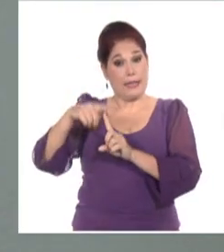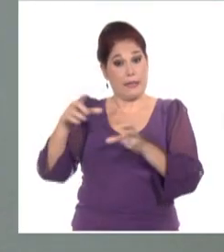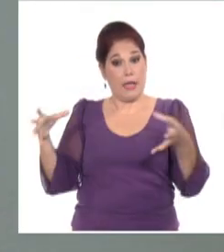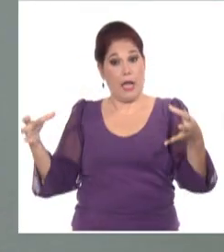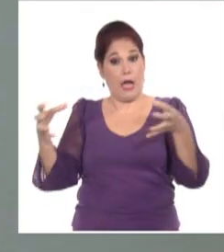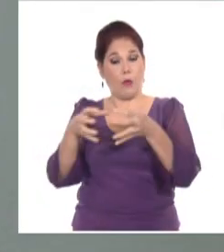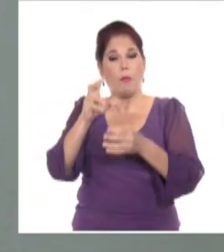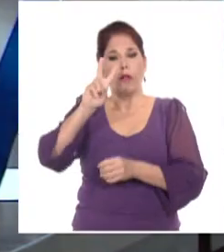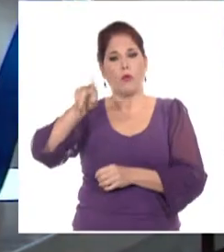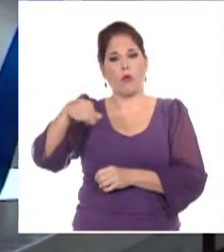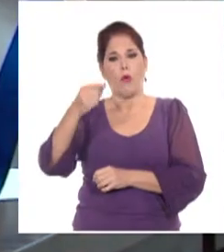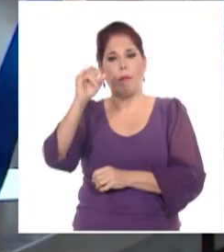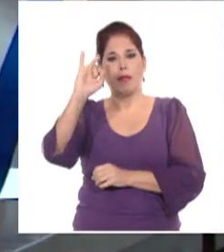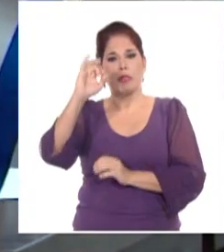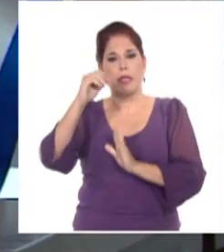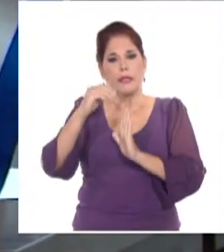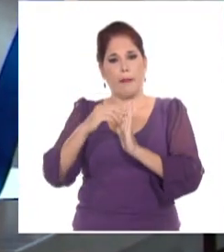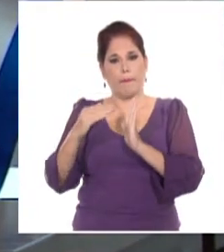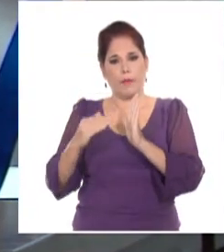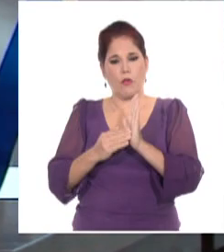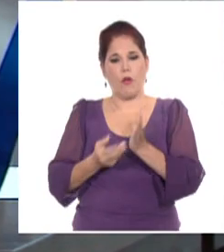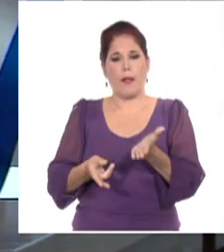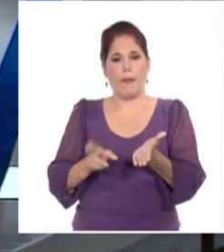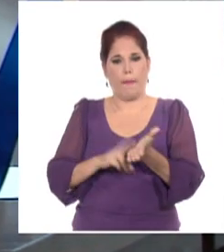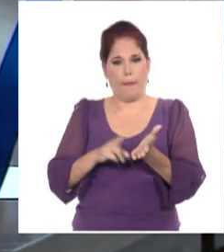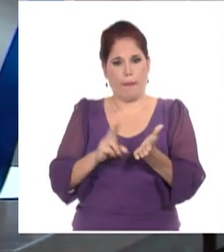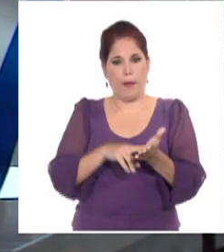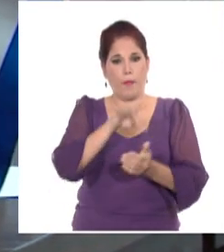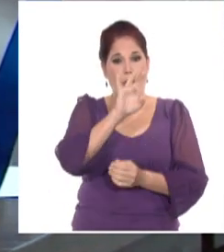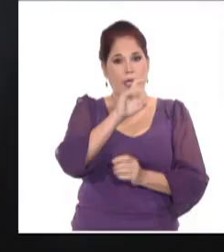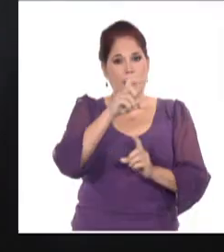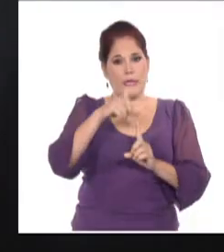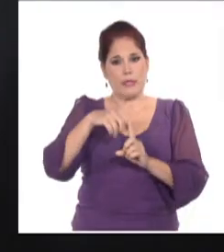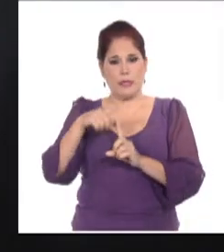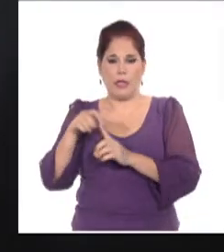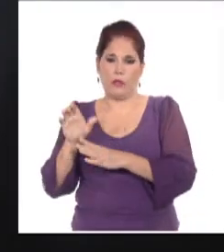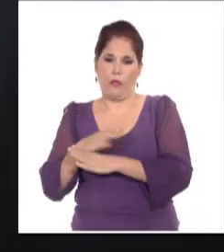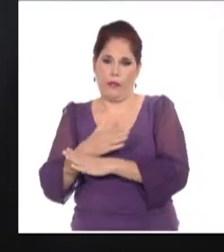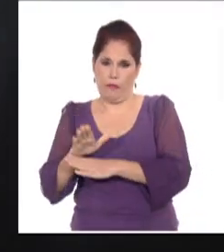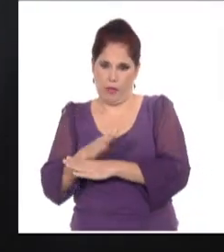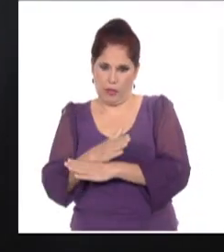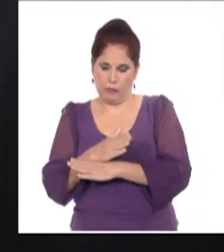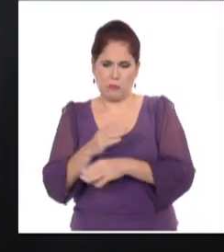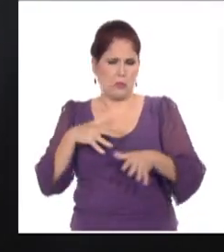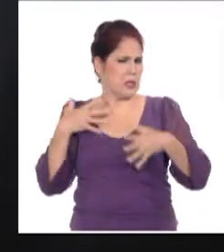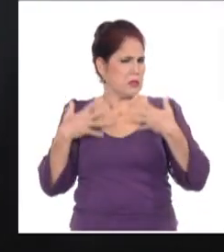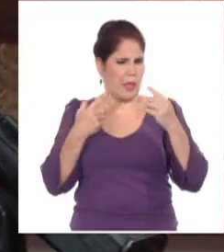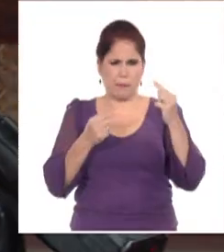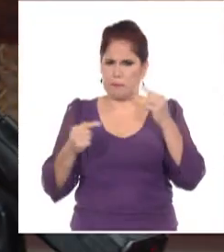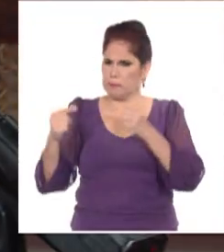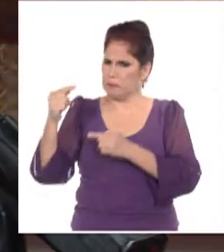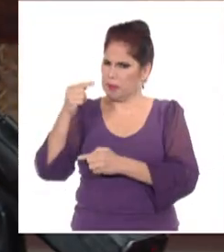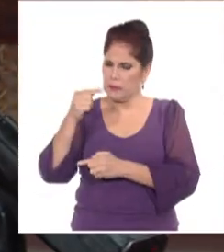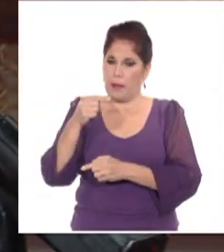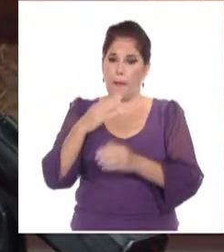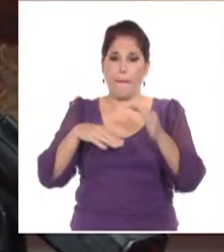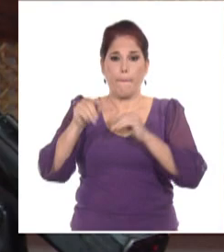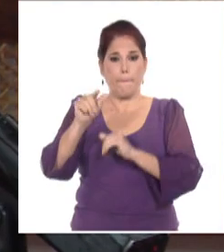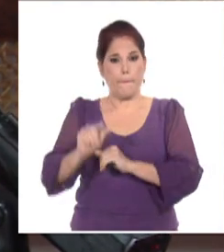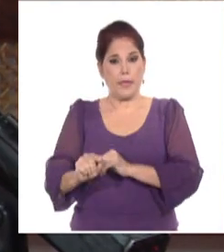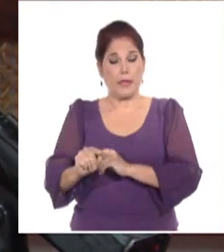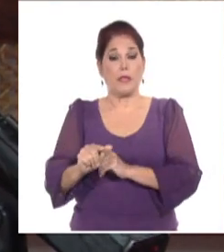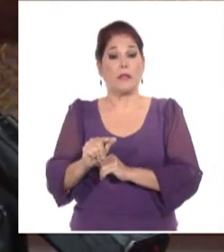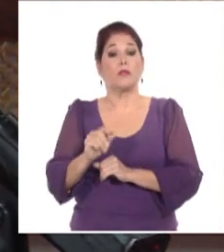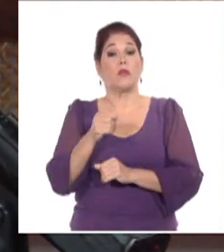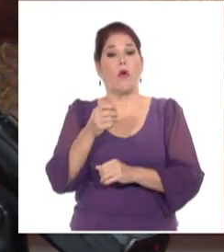2,7 millones de afiliados distribuidos en 15 sindicatos. Entre sus actividades en La Habana, el ministro Namibio se reunió